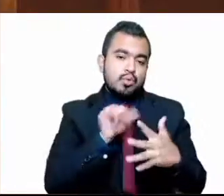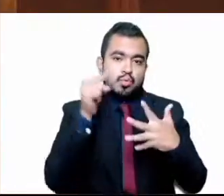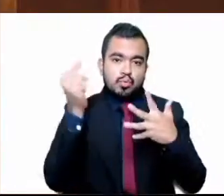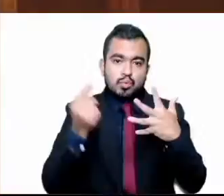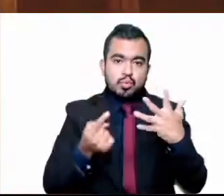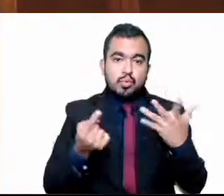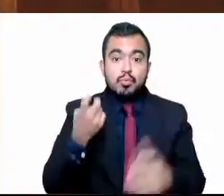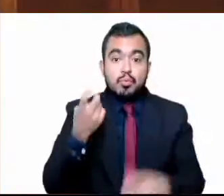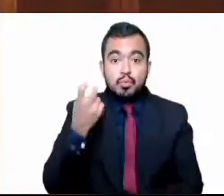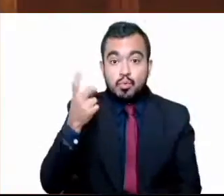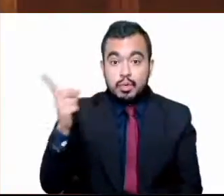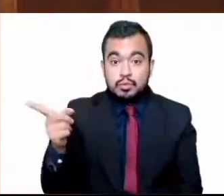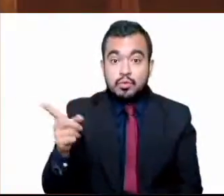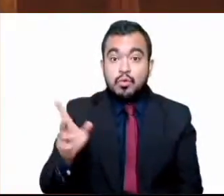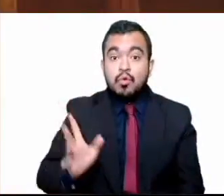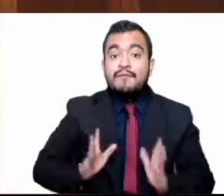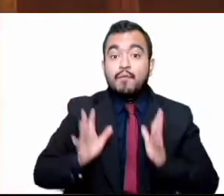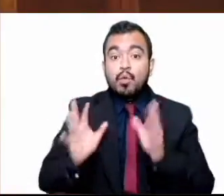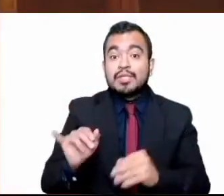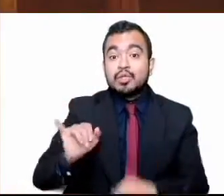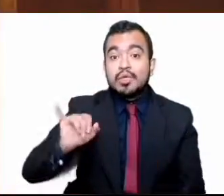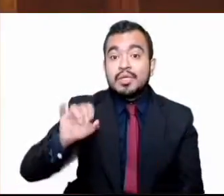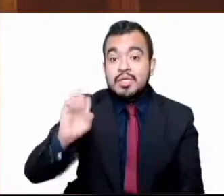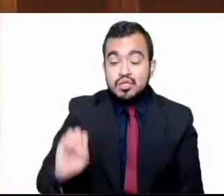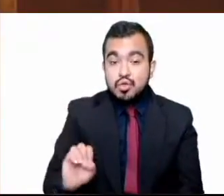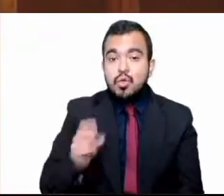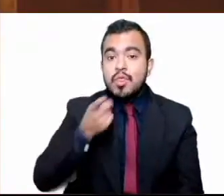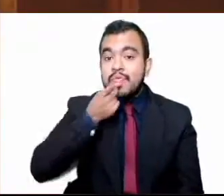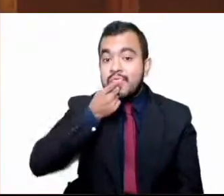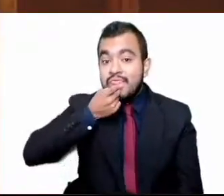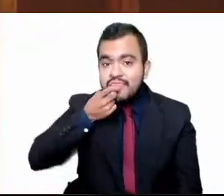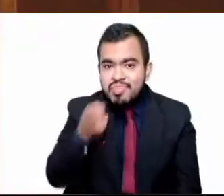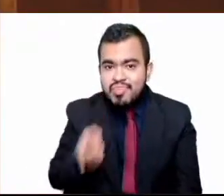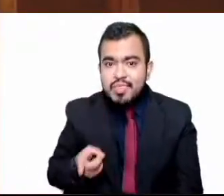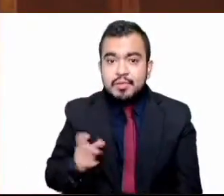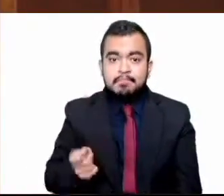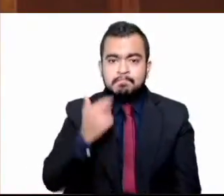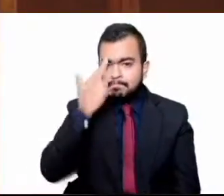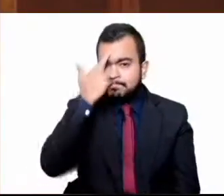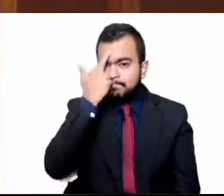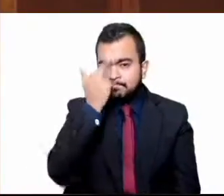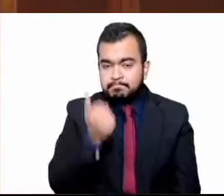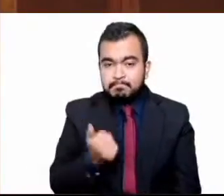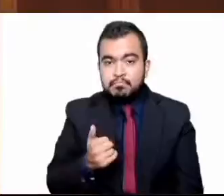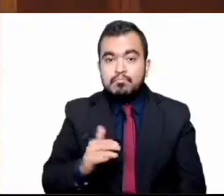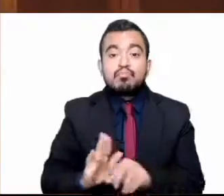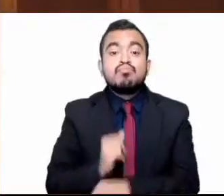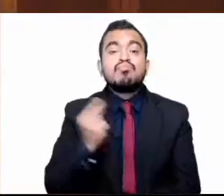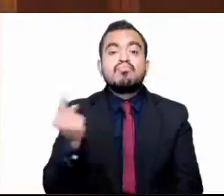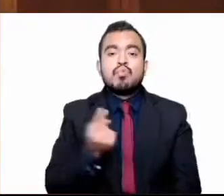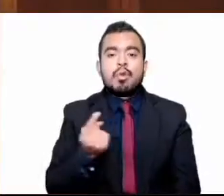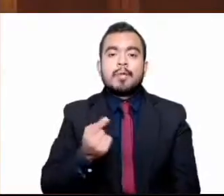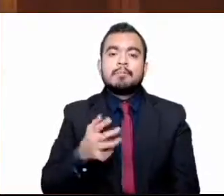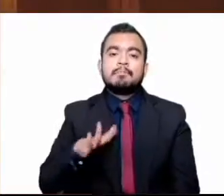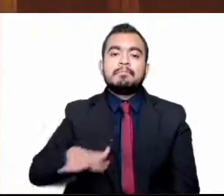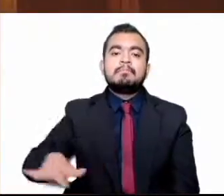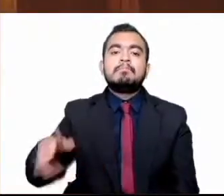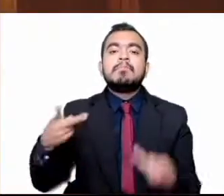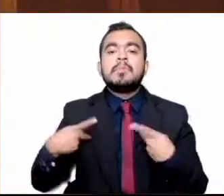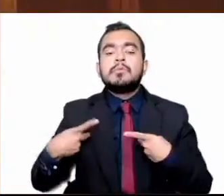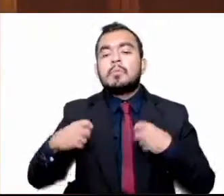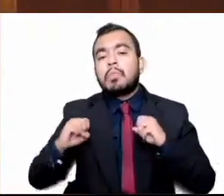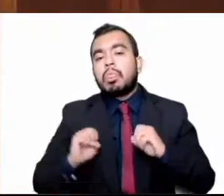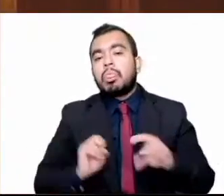I.O. reconozca entre las causas que lo motivan la mayor tolerancia de la sociedad o al